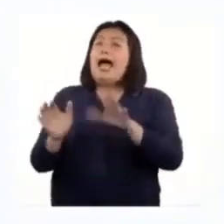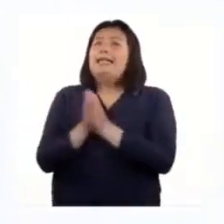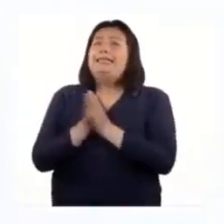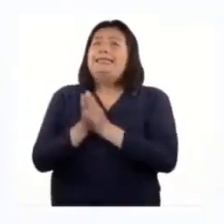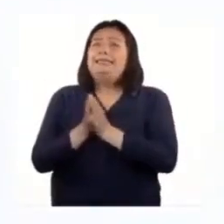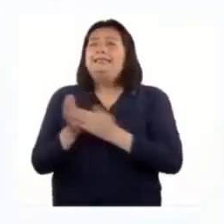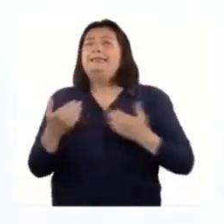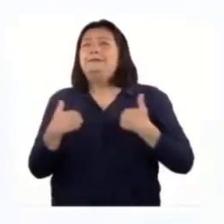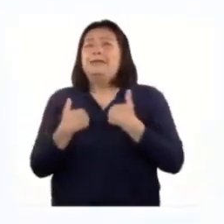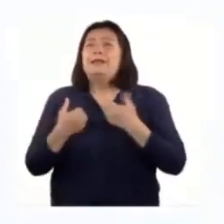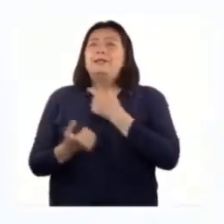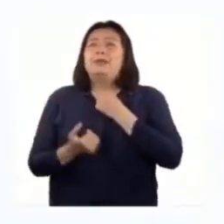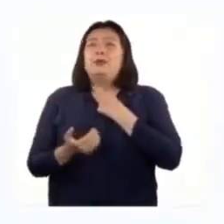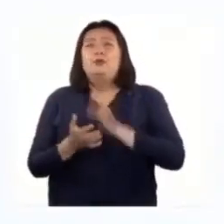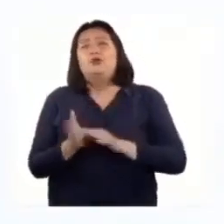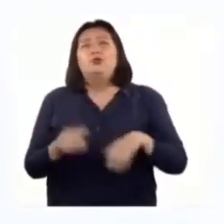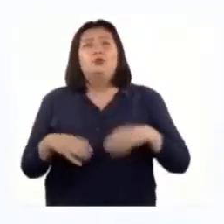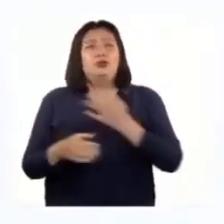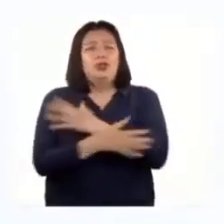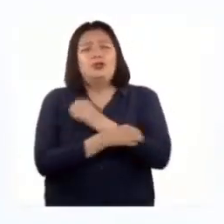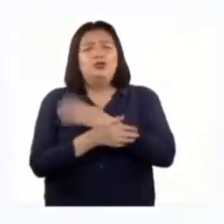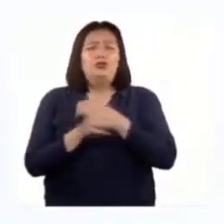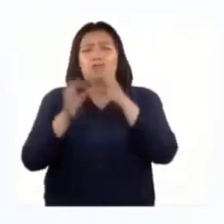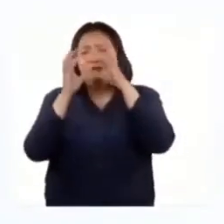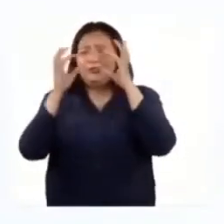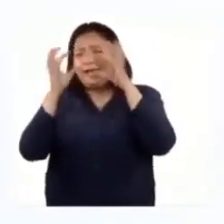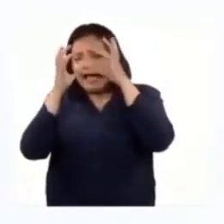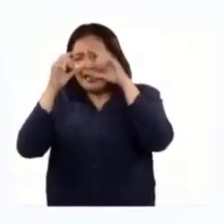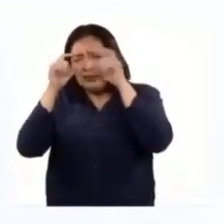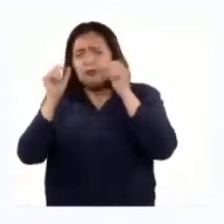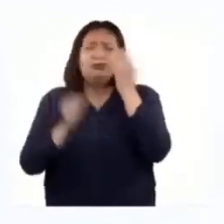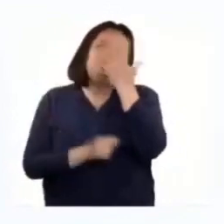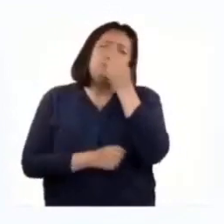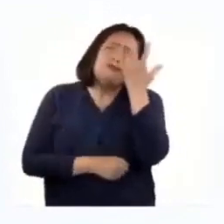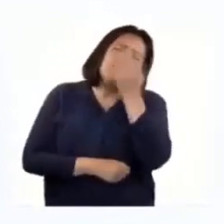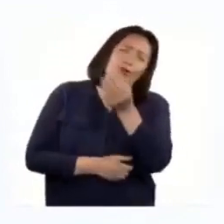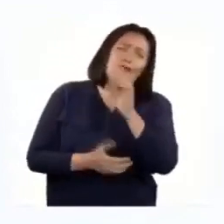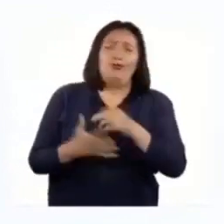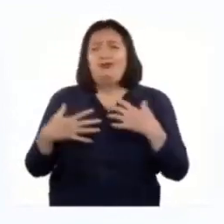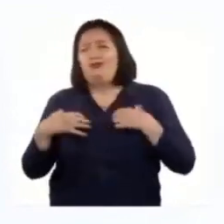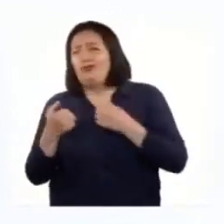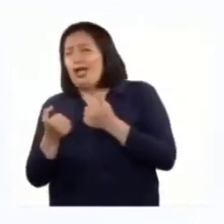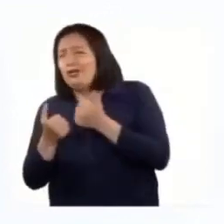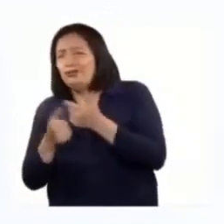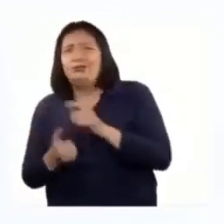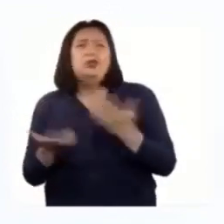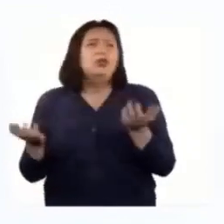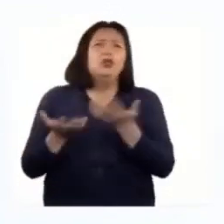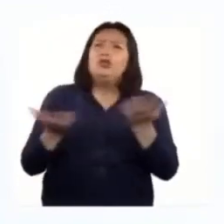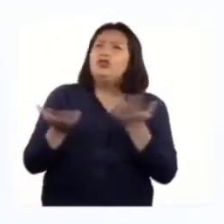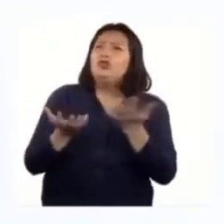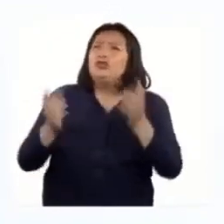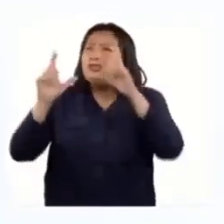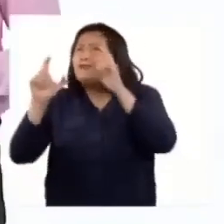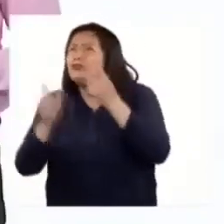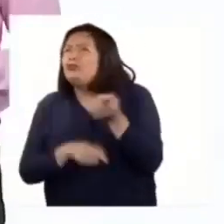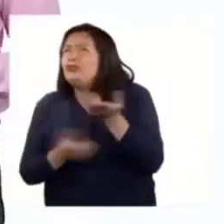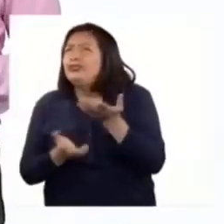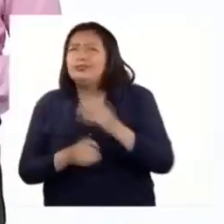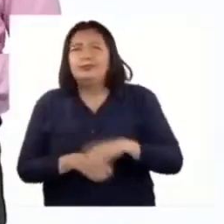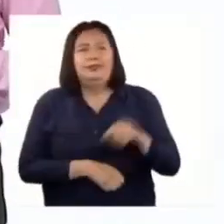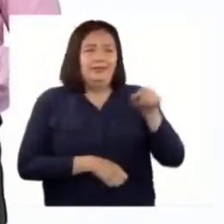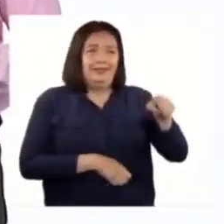sí, es mi animal favorito. El oso de anteojos y se ve todo hermoso y saludable. ¿Dónde fue tomada esta foto, profe?